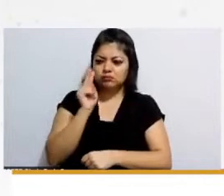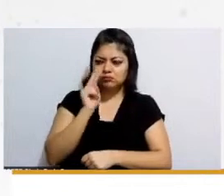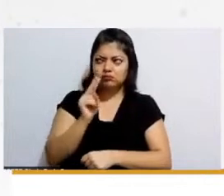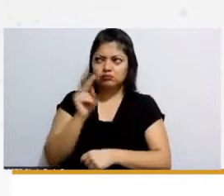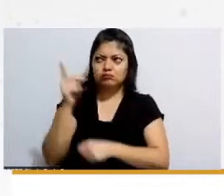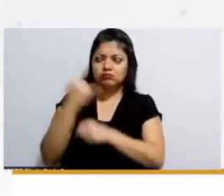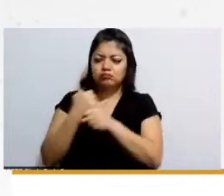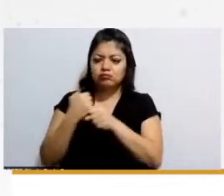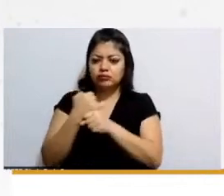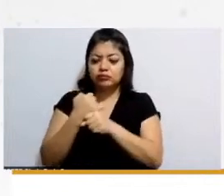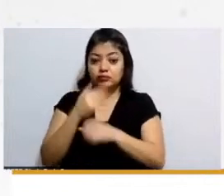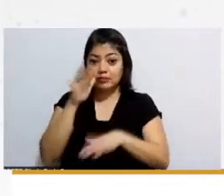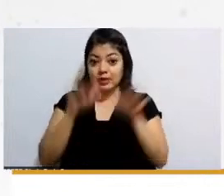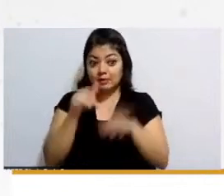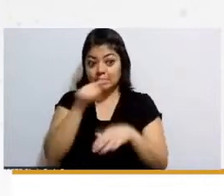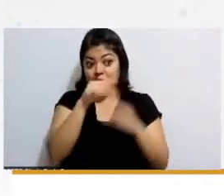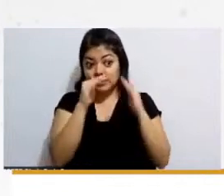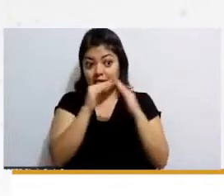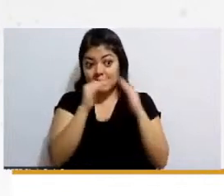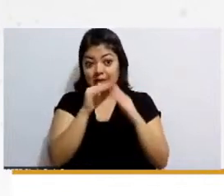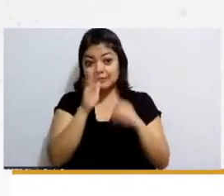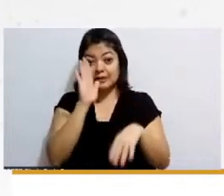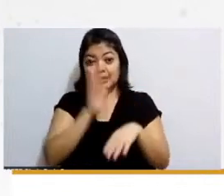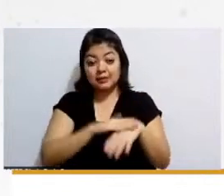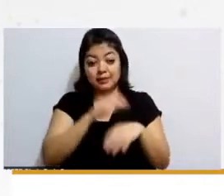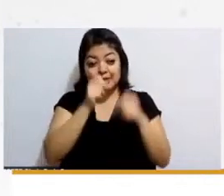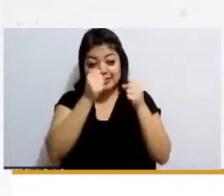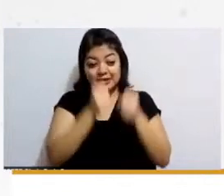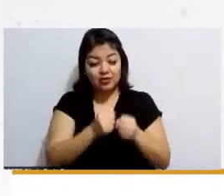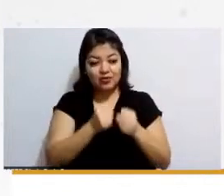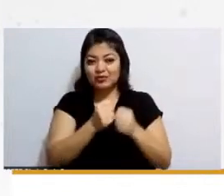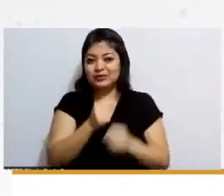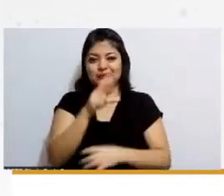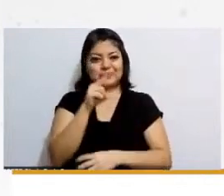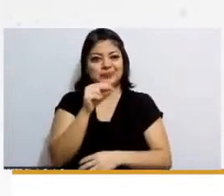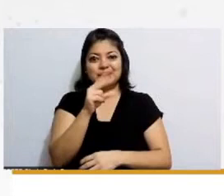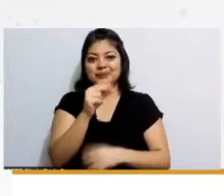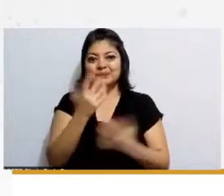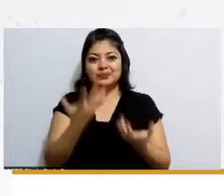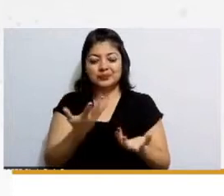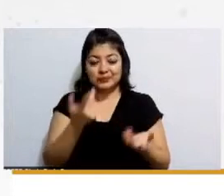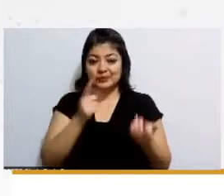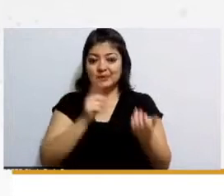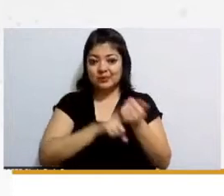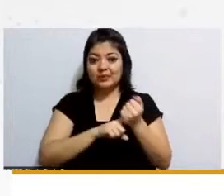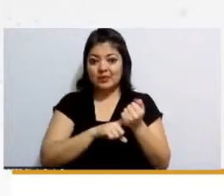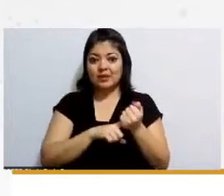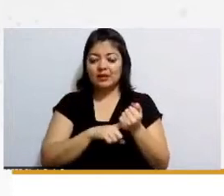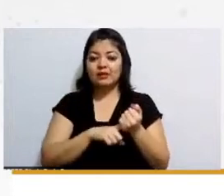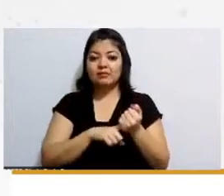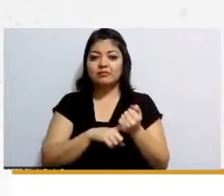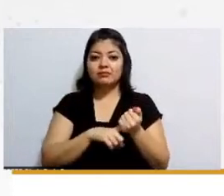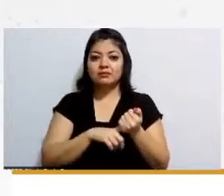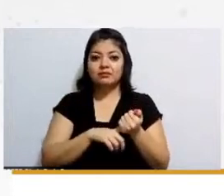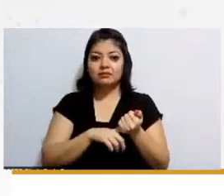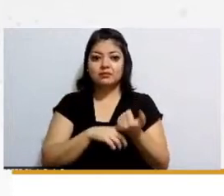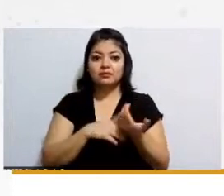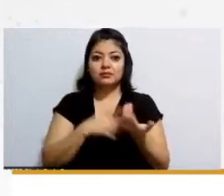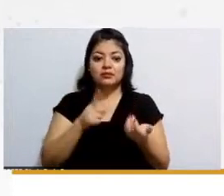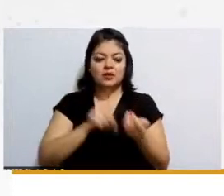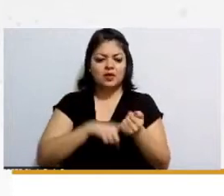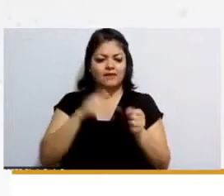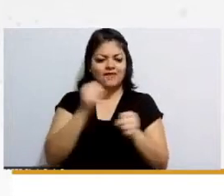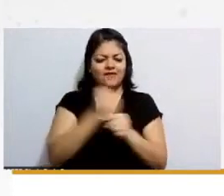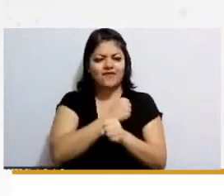las casas no son los lugares más seguros para los niños y que buena parte de la violencia